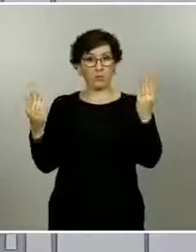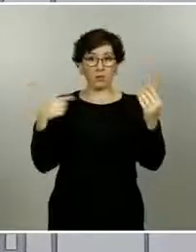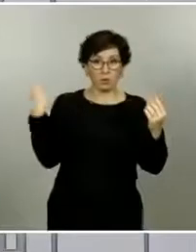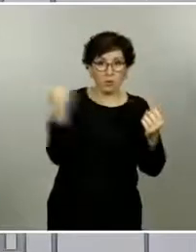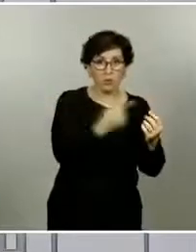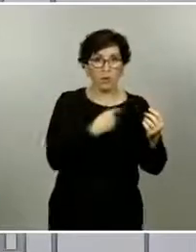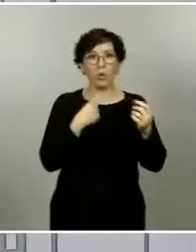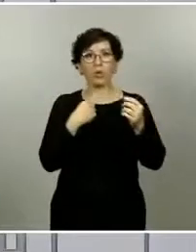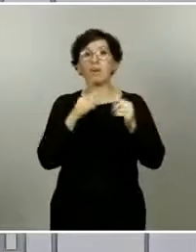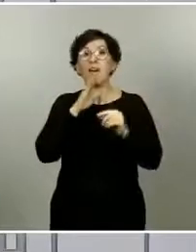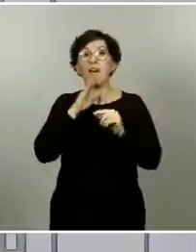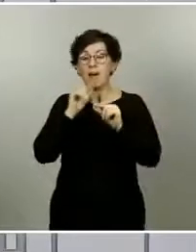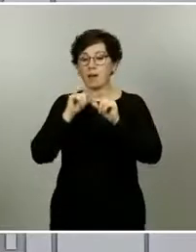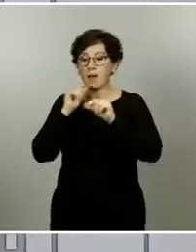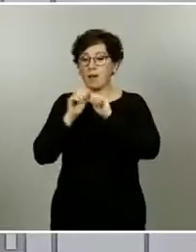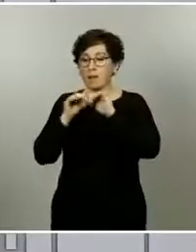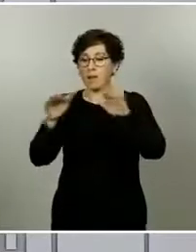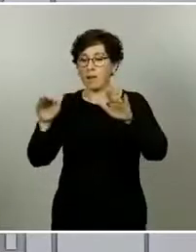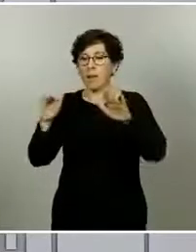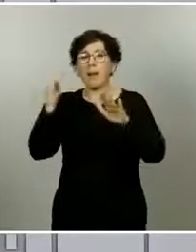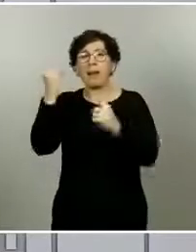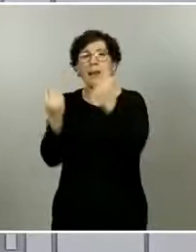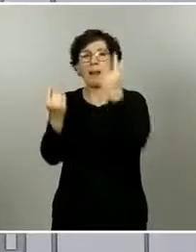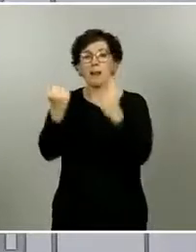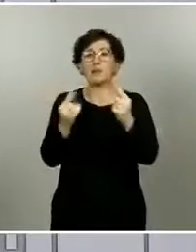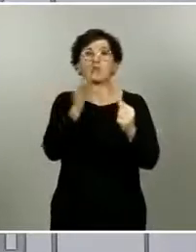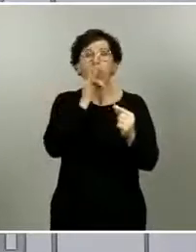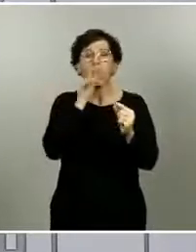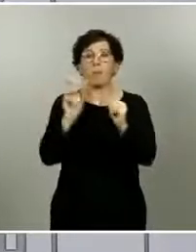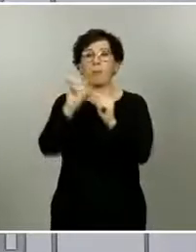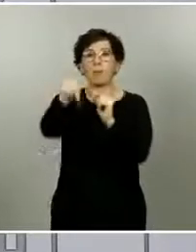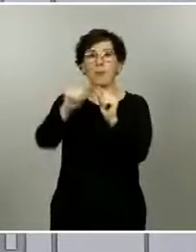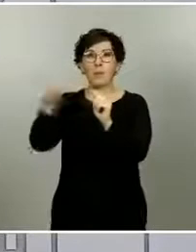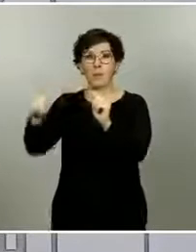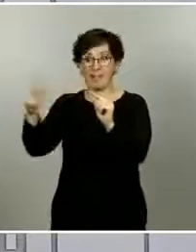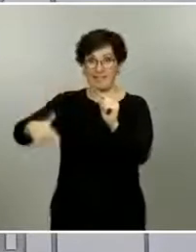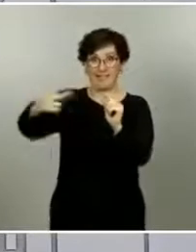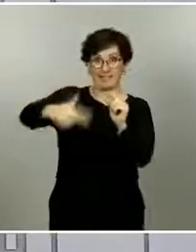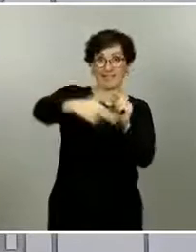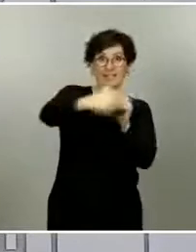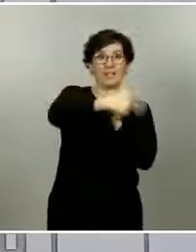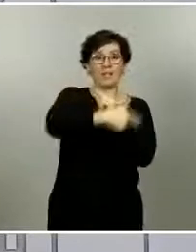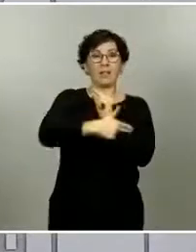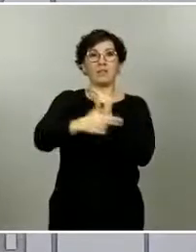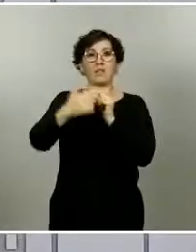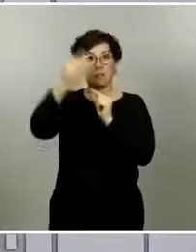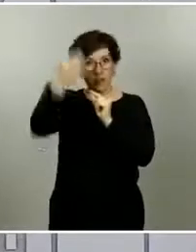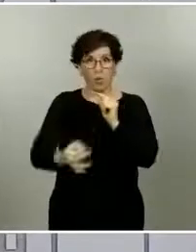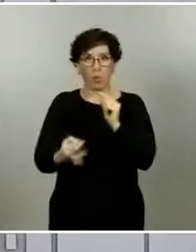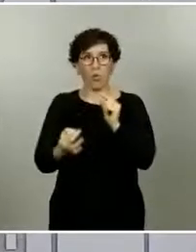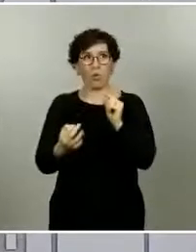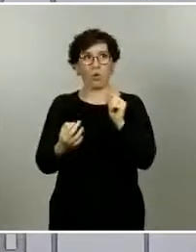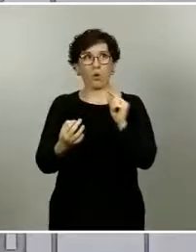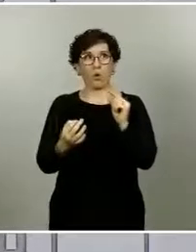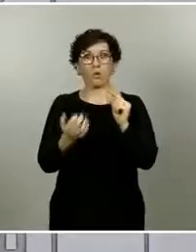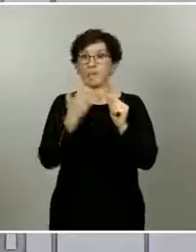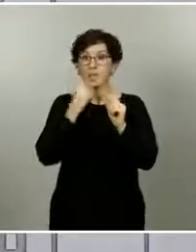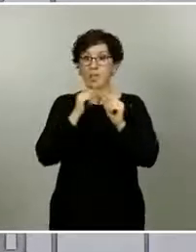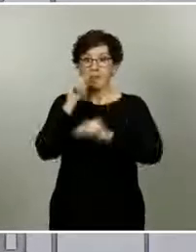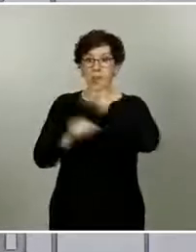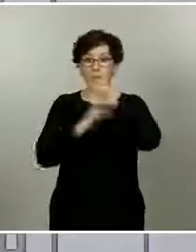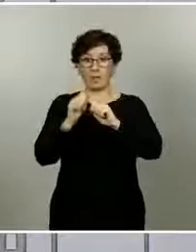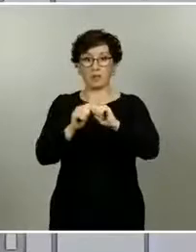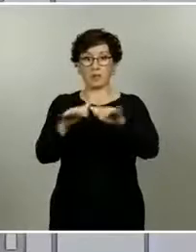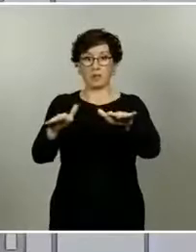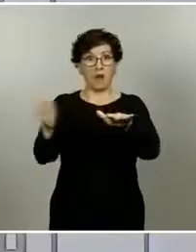eliminar esas cadenas residuales que todavía quedan de transmisión, llegará un momento en el que, si no hay transmisión